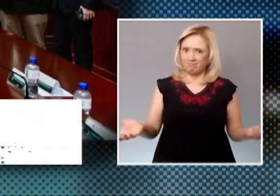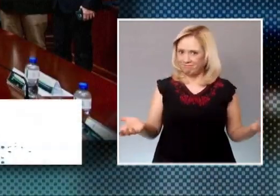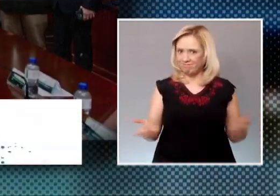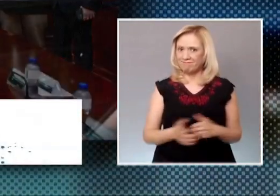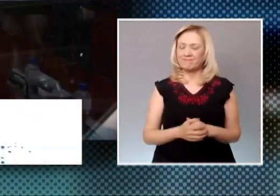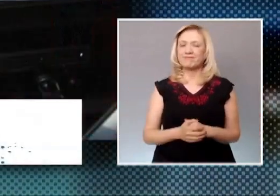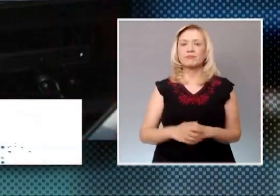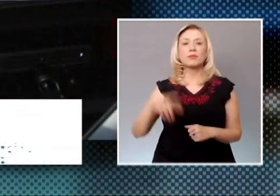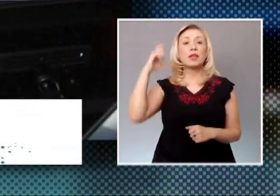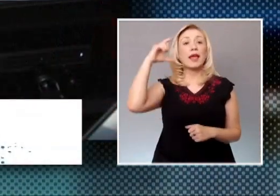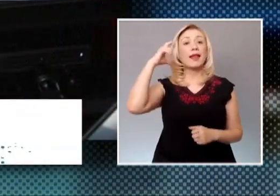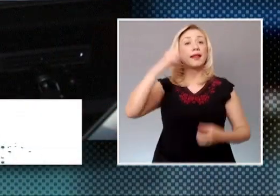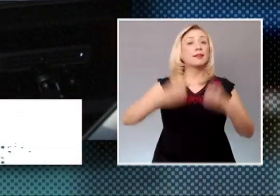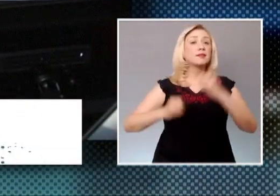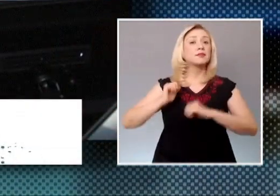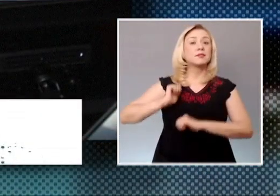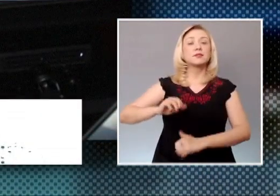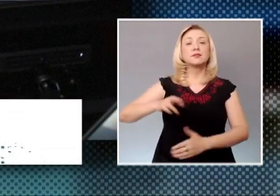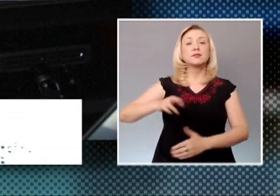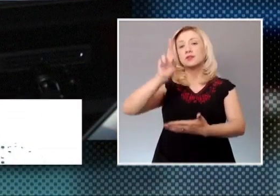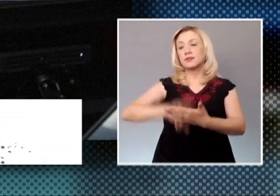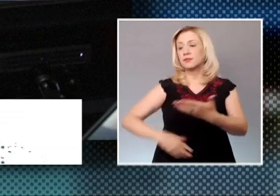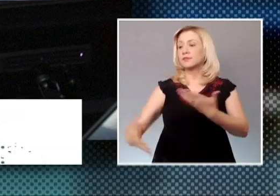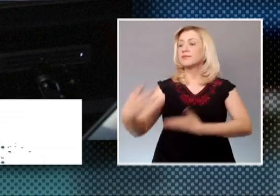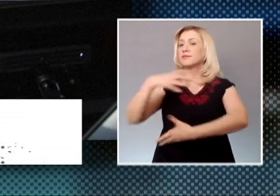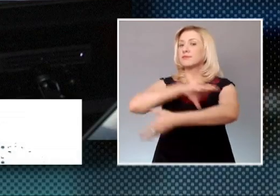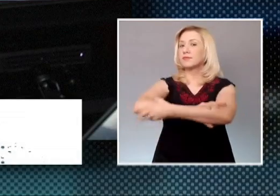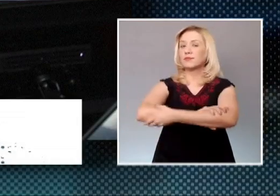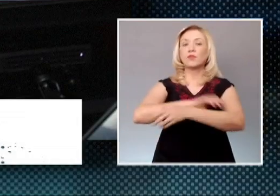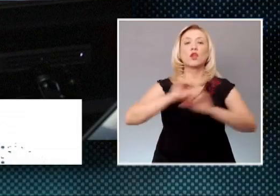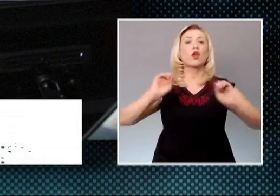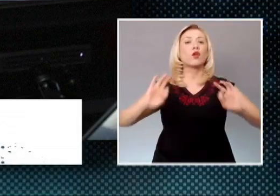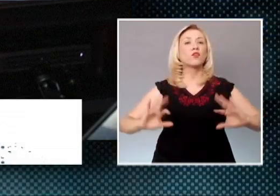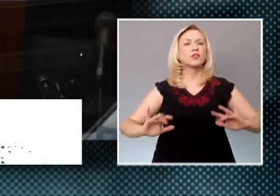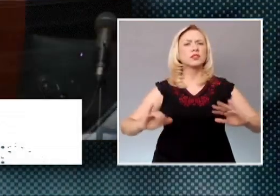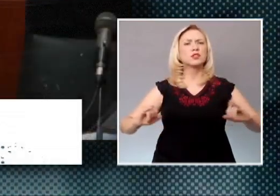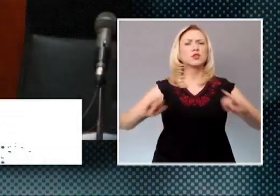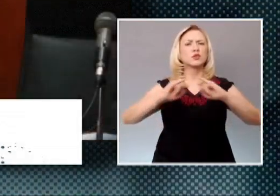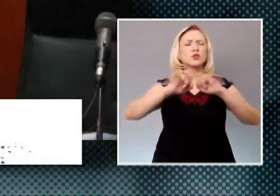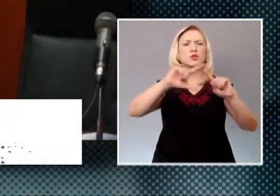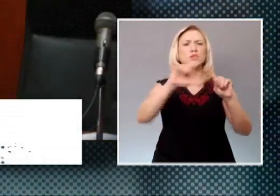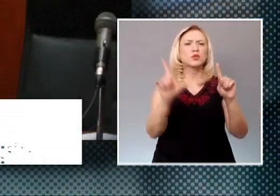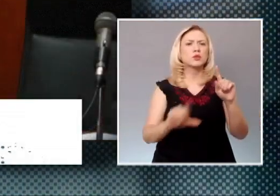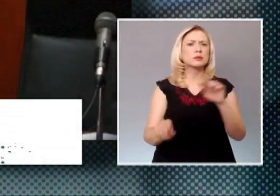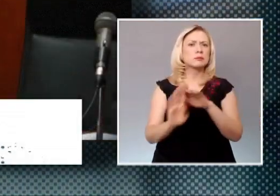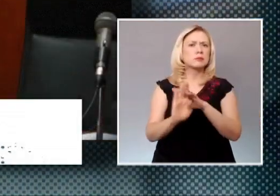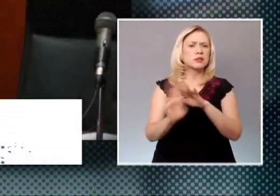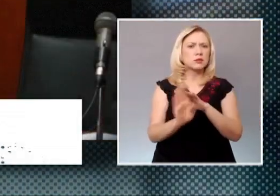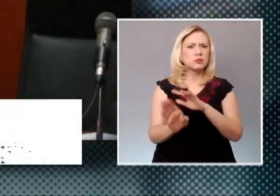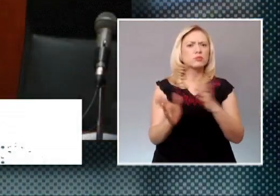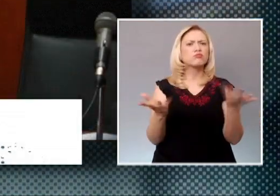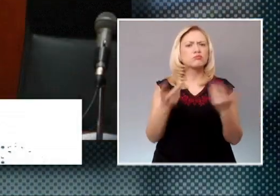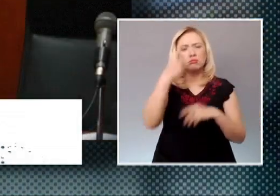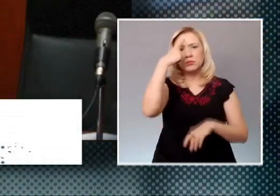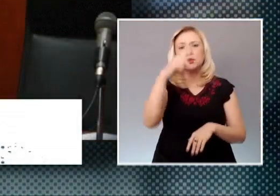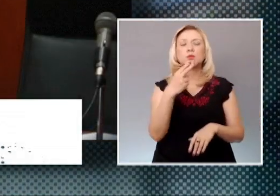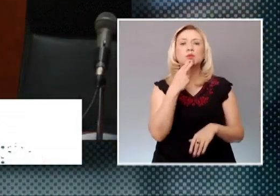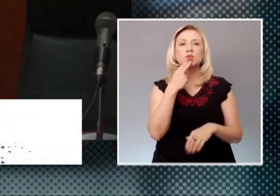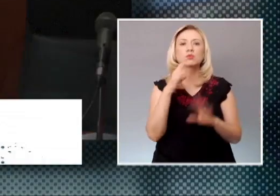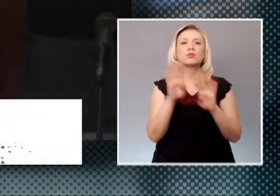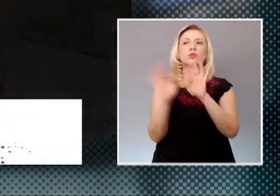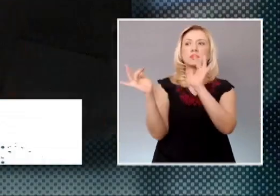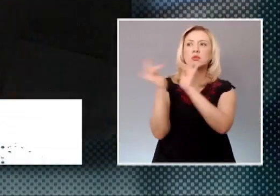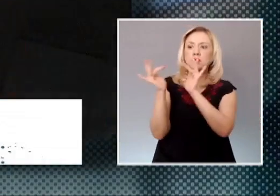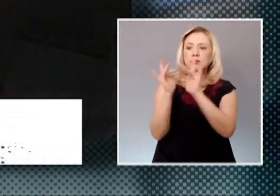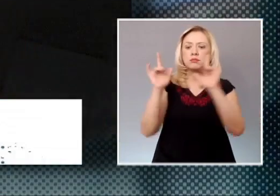firmó un convenio de coordinación con la Oficina Estatal del Instituto Nacional de Migración para la Utilización de Comunicaciones Electrónicas,